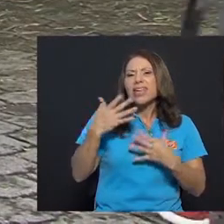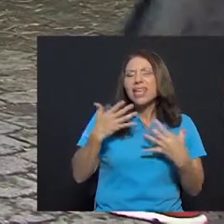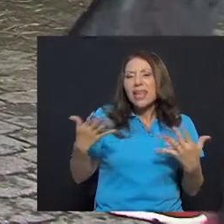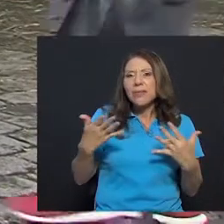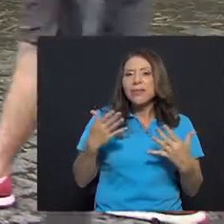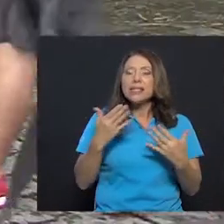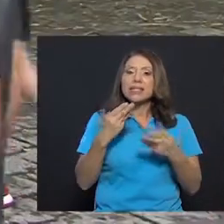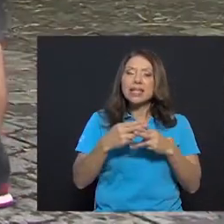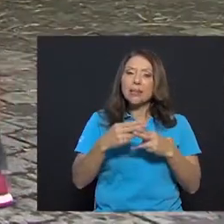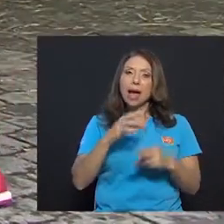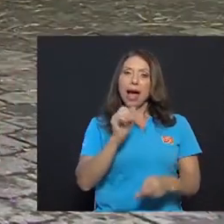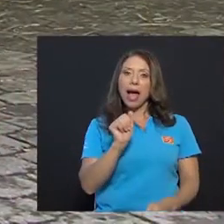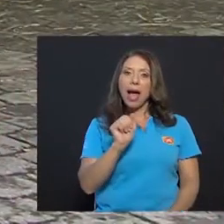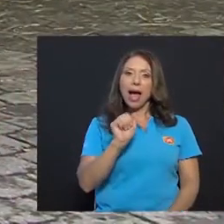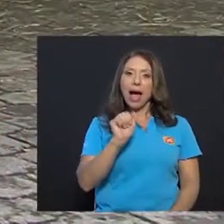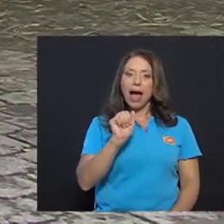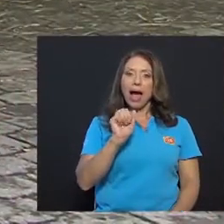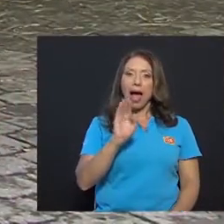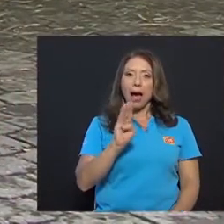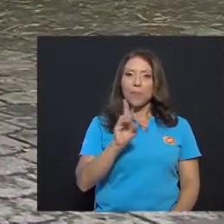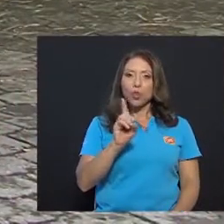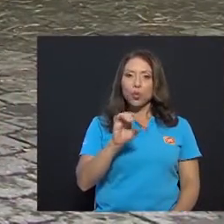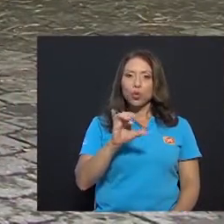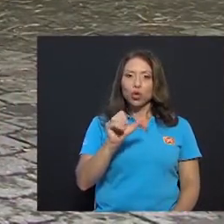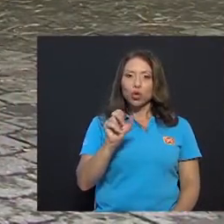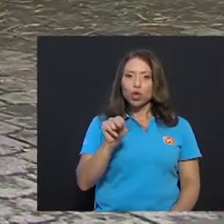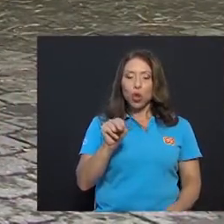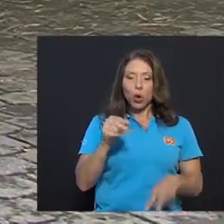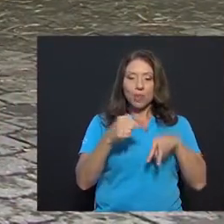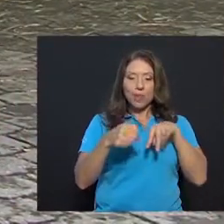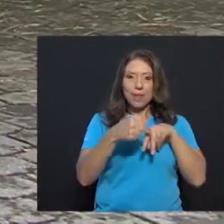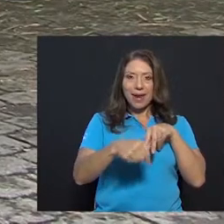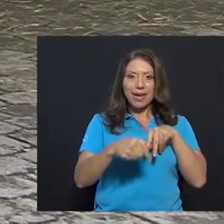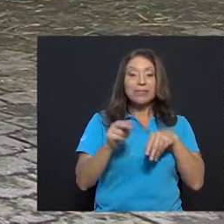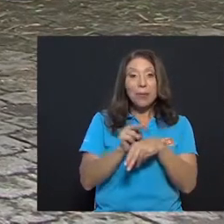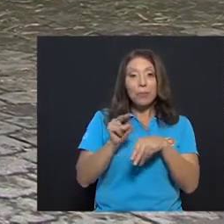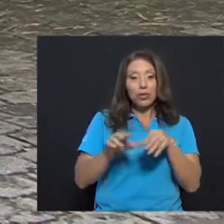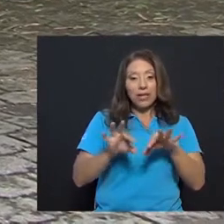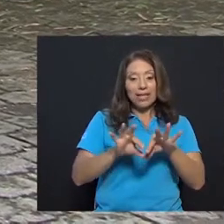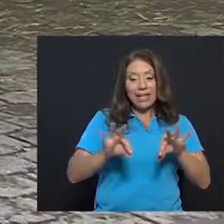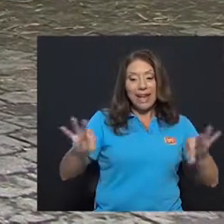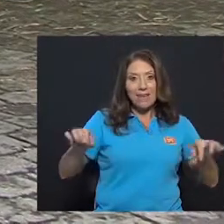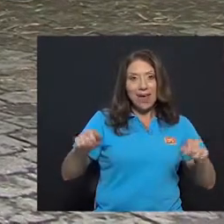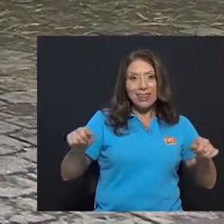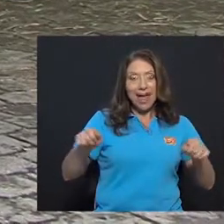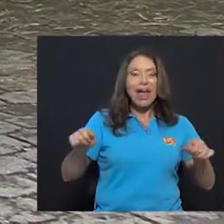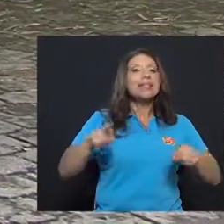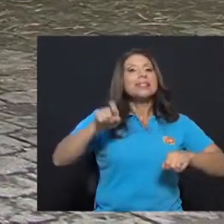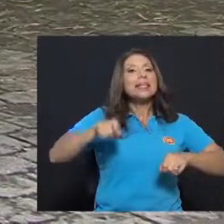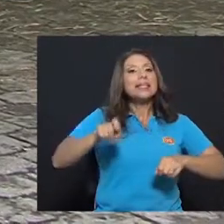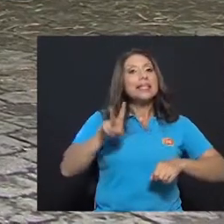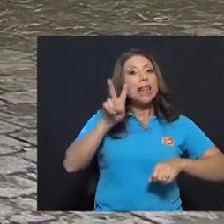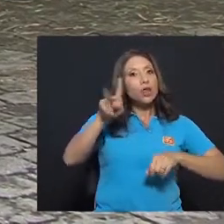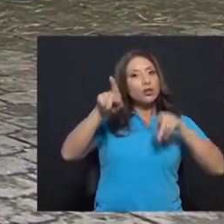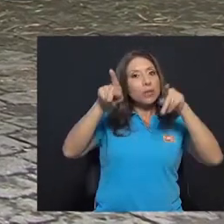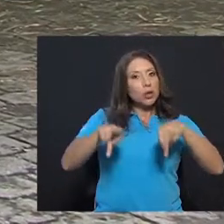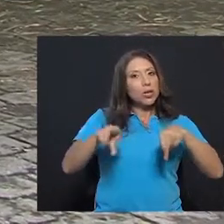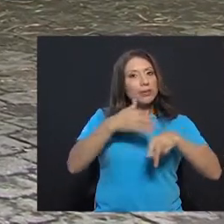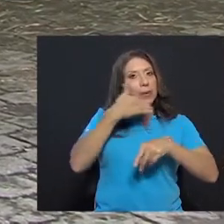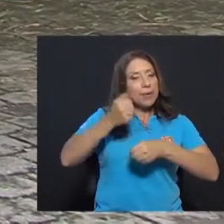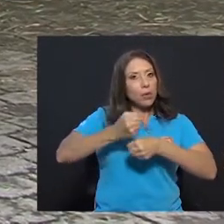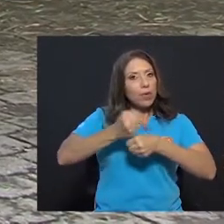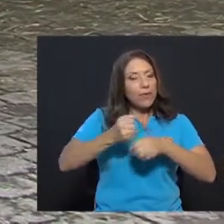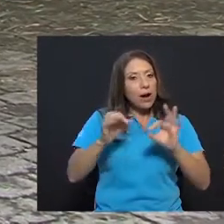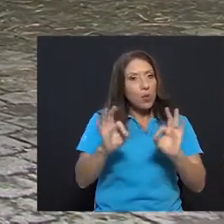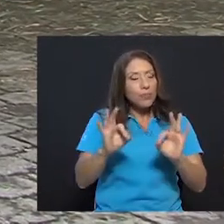a ver hoy es abducción de piernas. Para hacer este ejercicio, vamos a usar igual la banda, pero se ocupan dos personas para que el trabajo quede